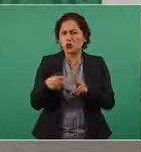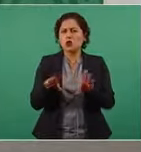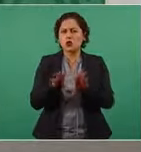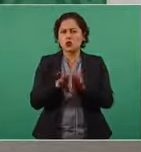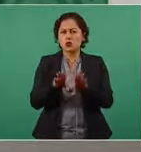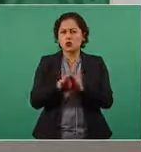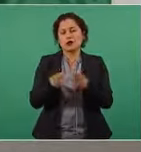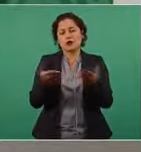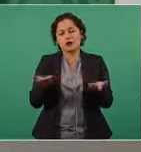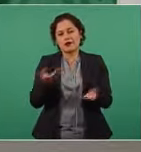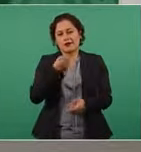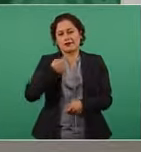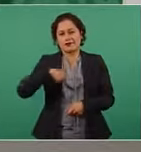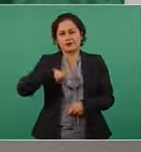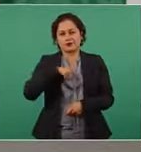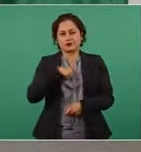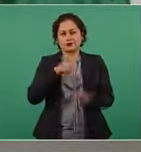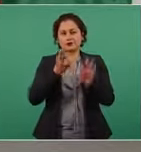mecanismo